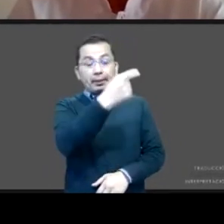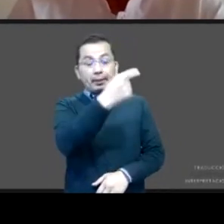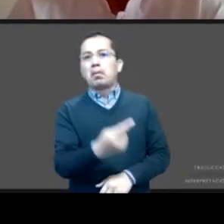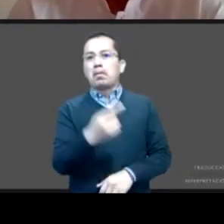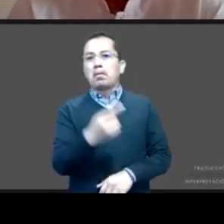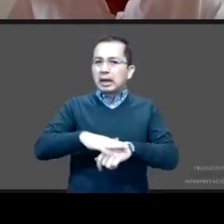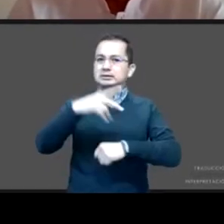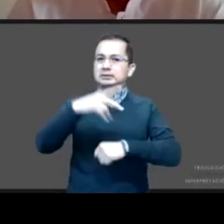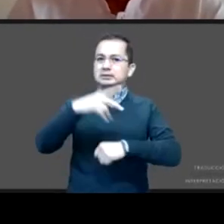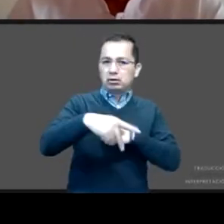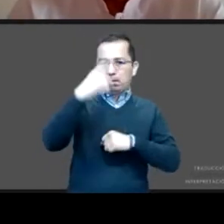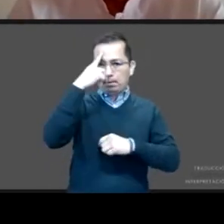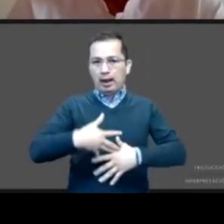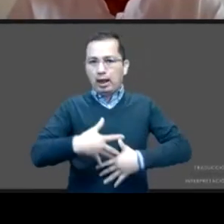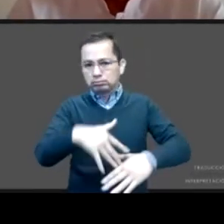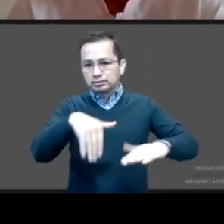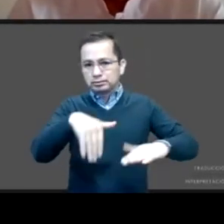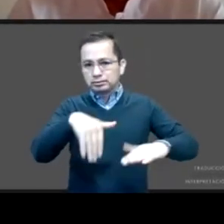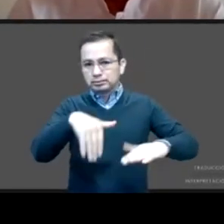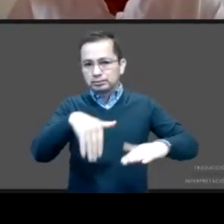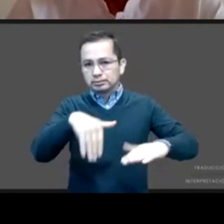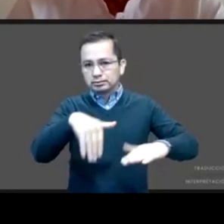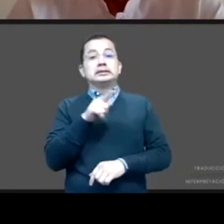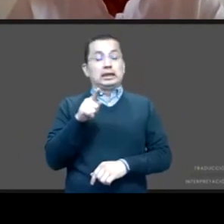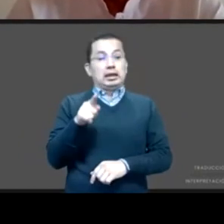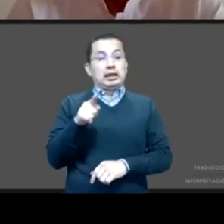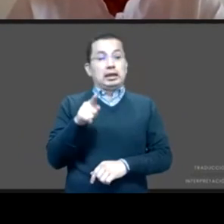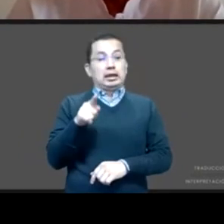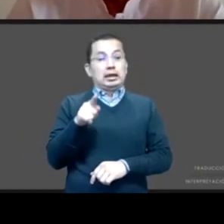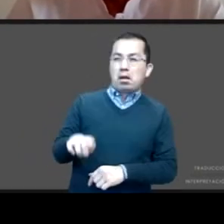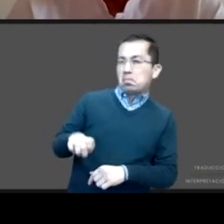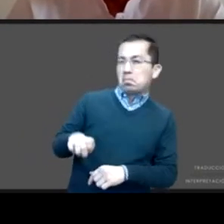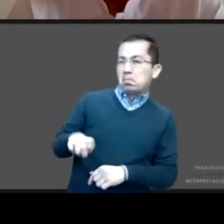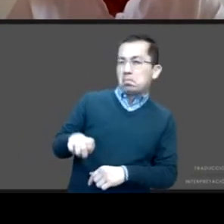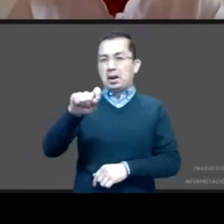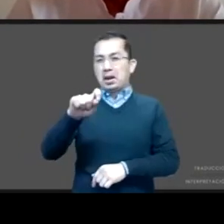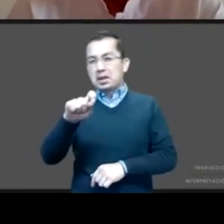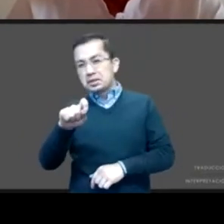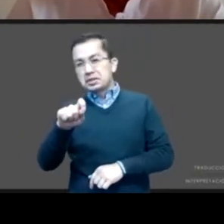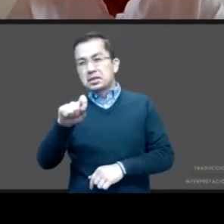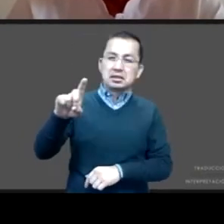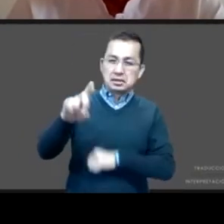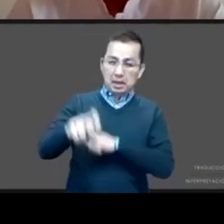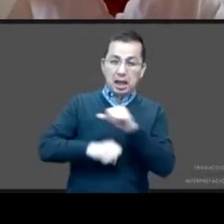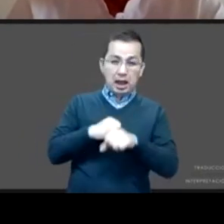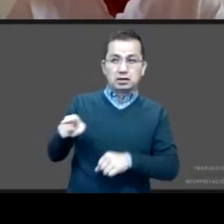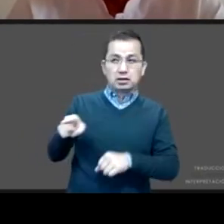son al menos 4 veces más altas que, por ejemplo, en mujeres de 20 a 30 años.